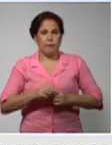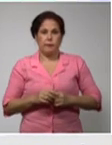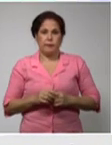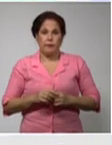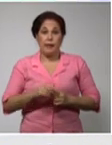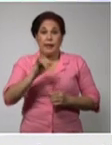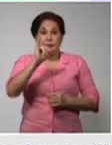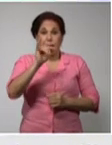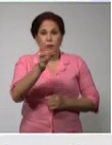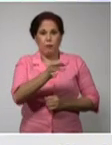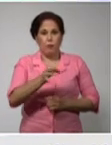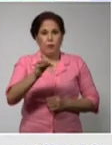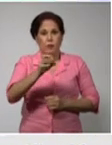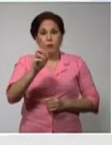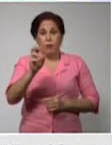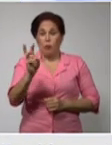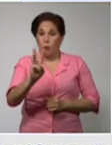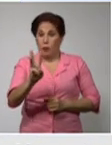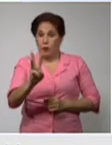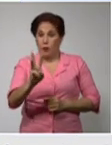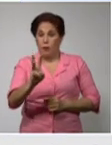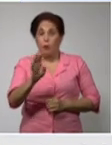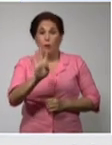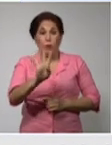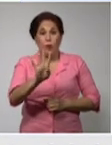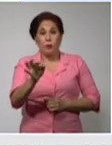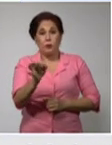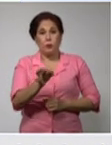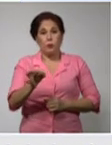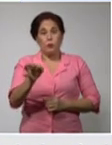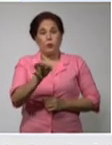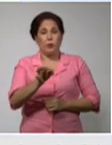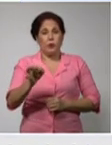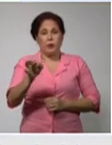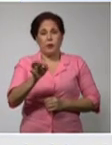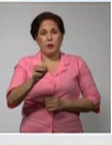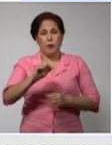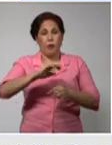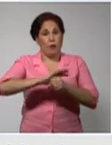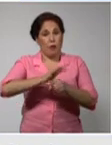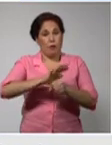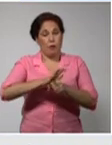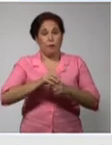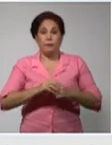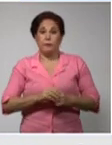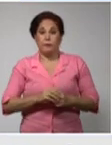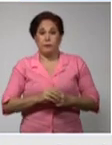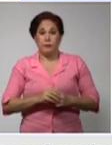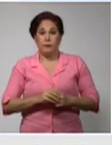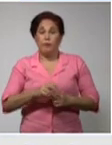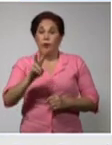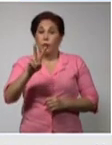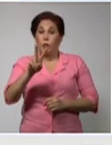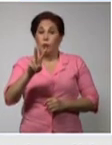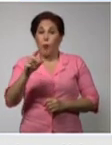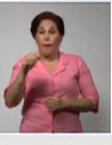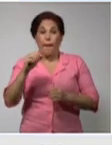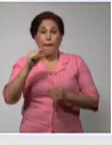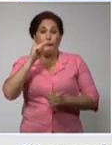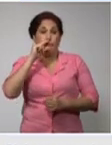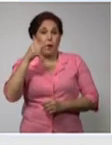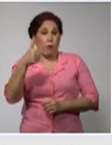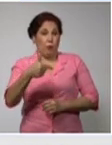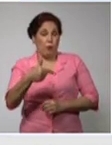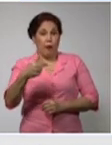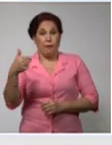del municipio Huines cuatro del municipio San José de las Lajas dos de Bejucal y de